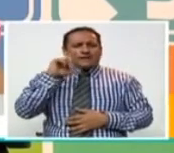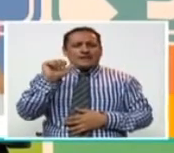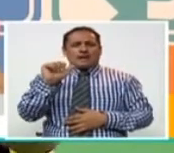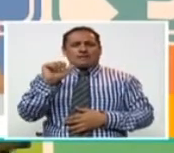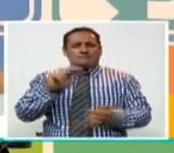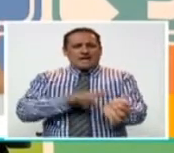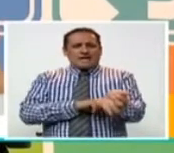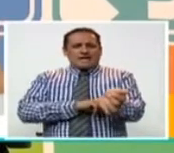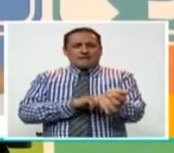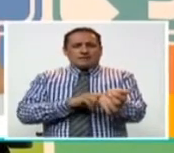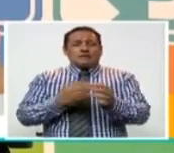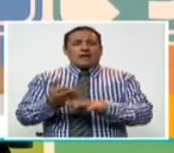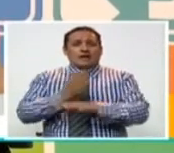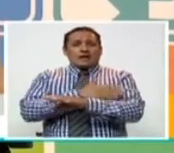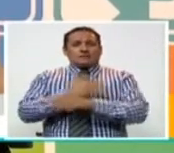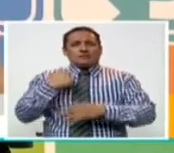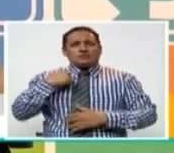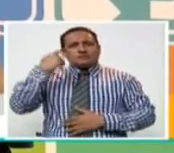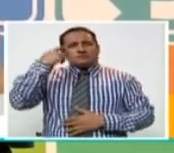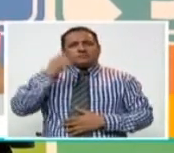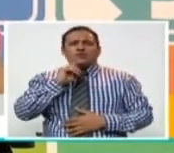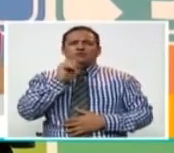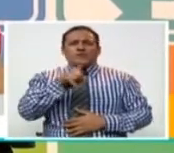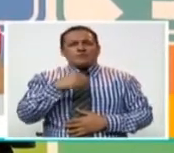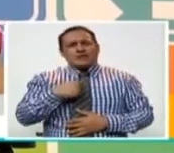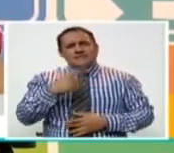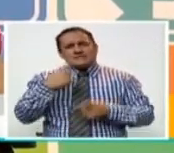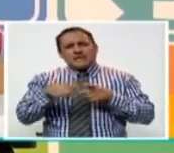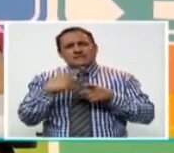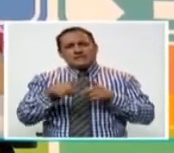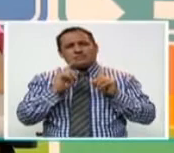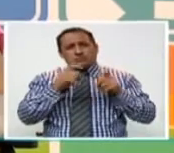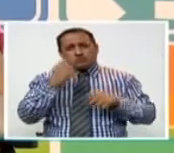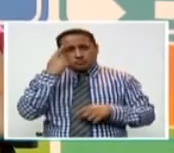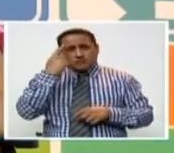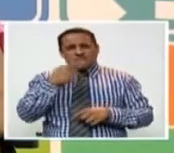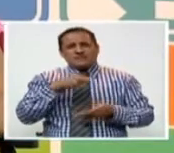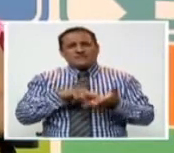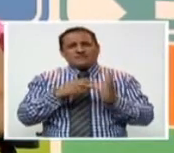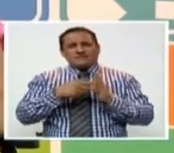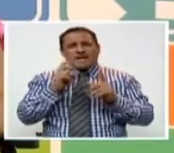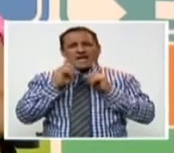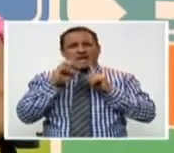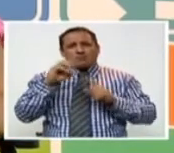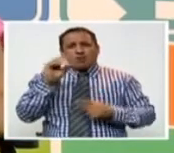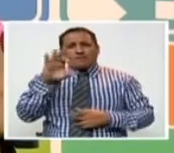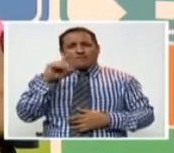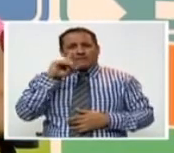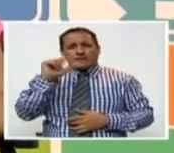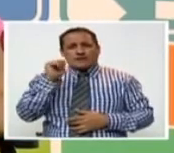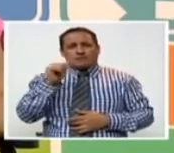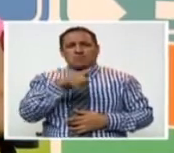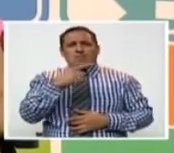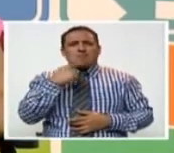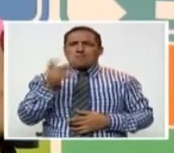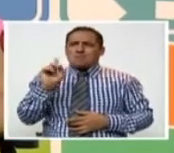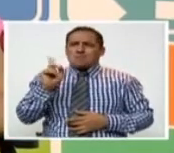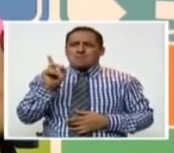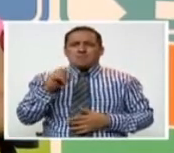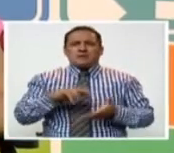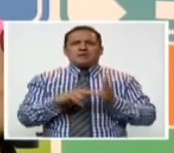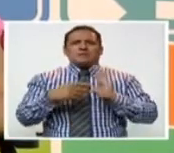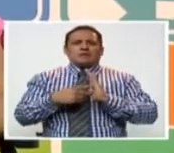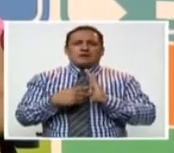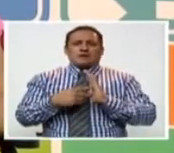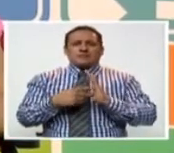justo yo antes de venir acá al canal le preguntaba al señor taxista si conocía acerca de la hemofilia y me decía que no, que no tenía ni la menor idea de